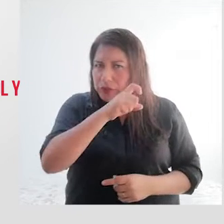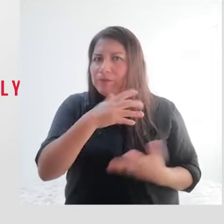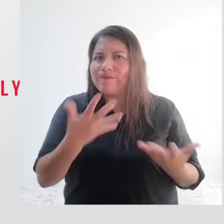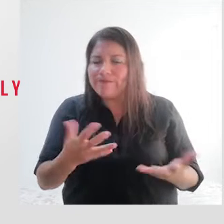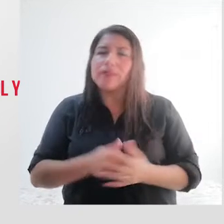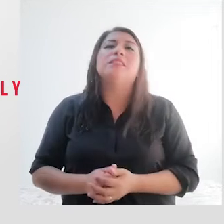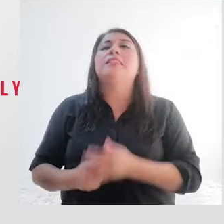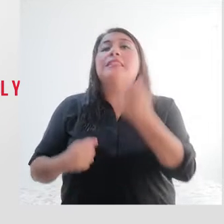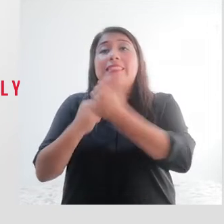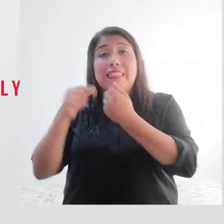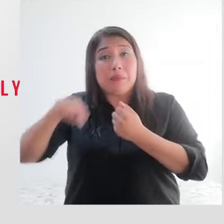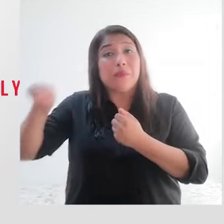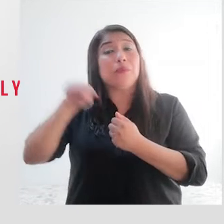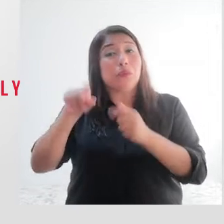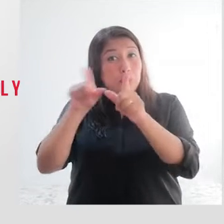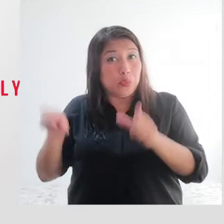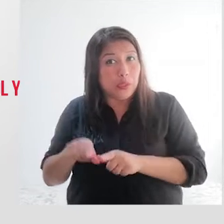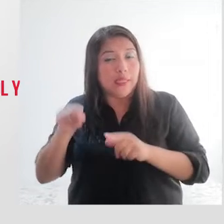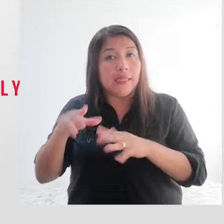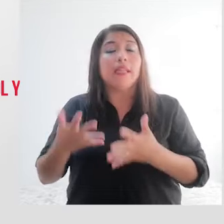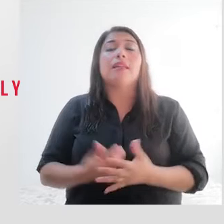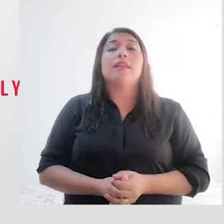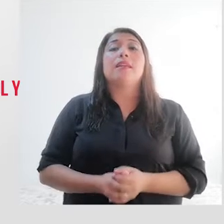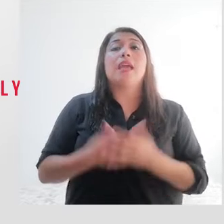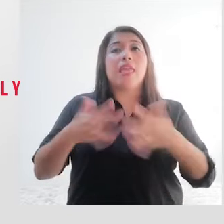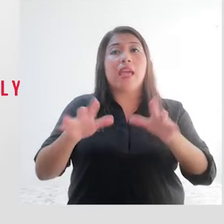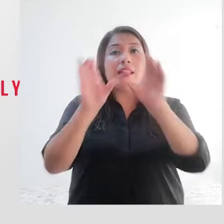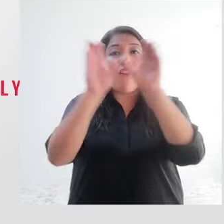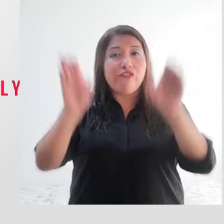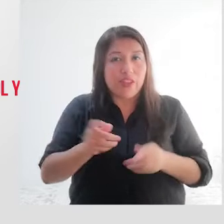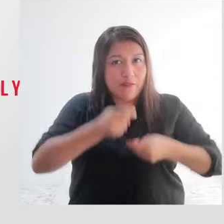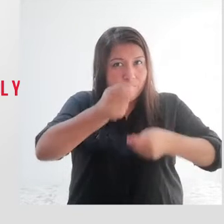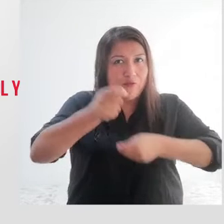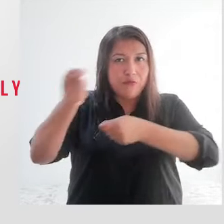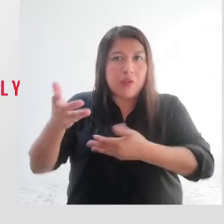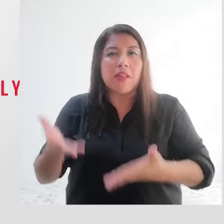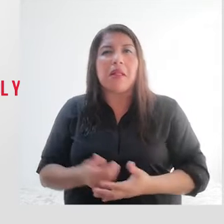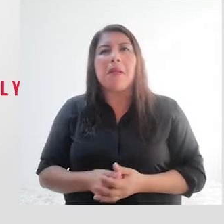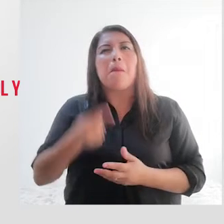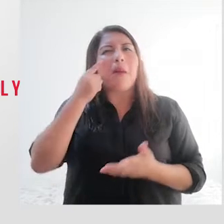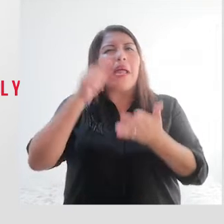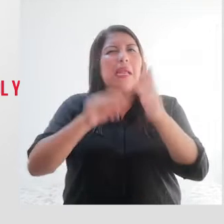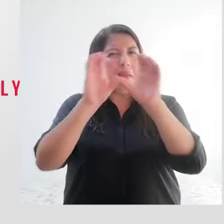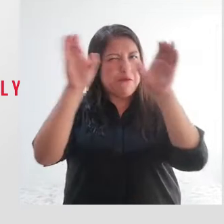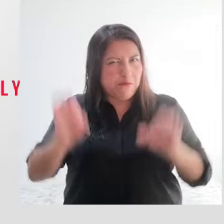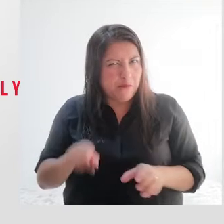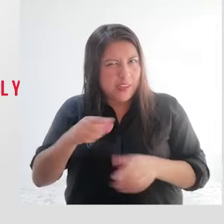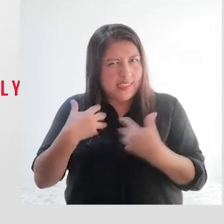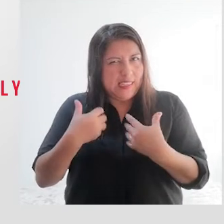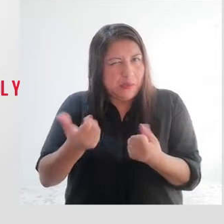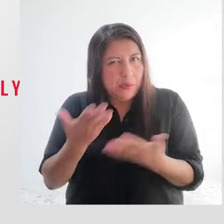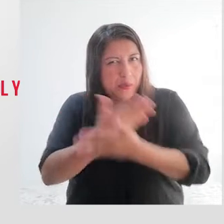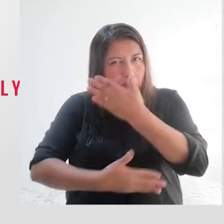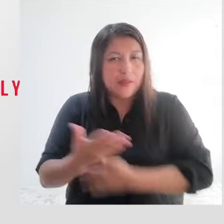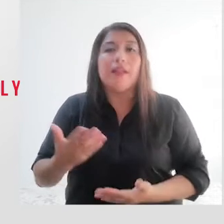aliados y nuestro apoyo. También hemos realizado acciones que luego de la certificación sirven para apoyar la inscripción en el registro